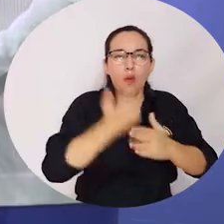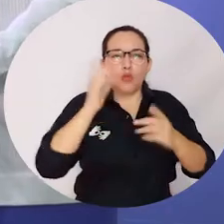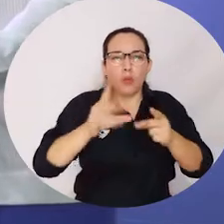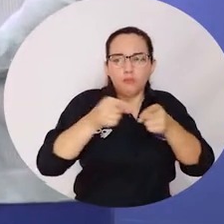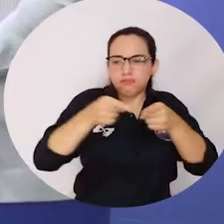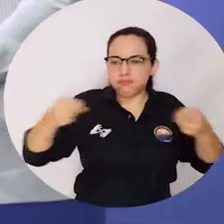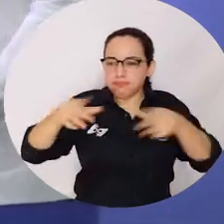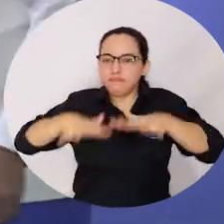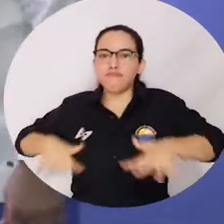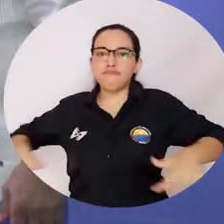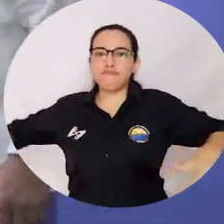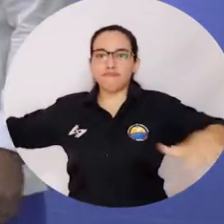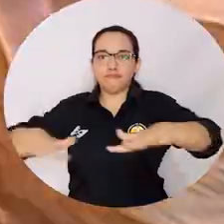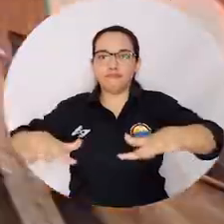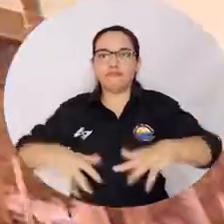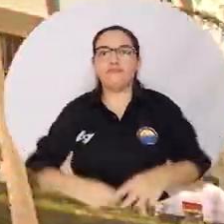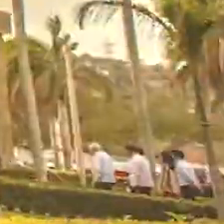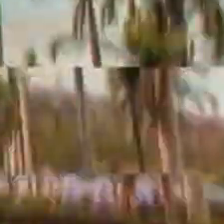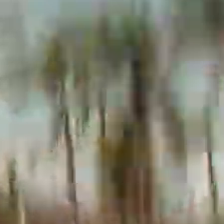la extensión en el territorio.